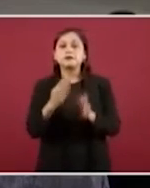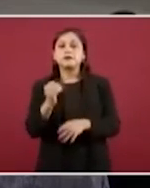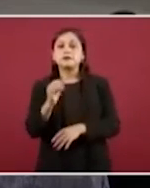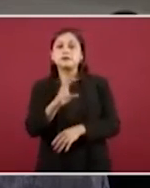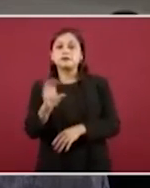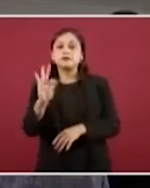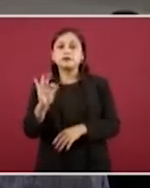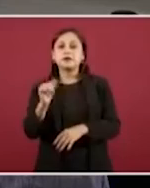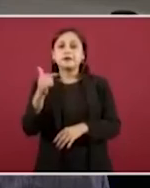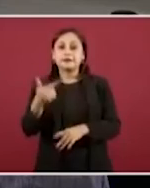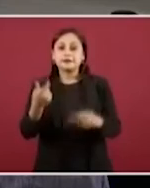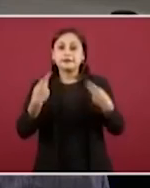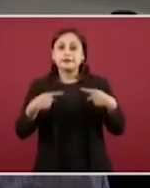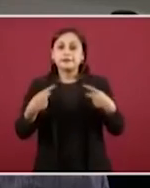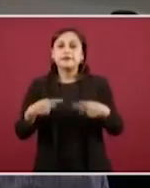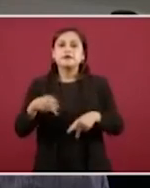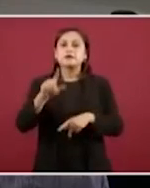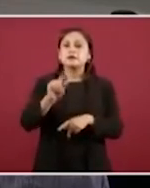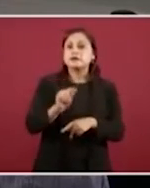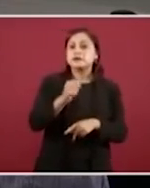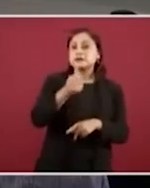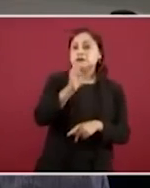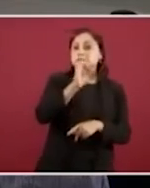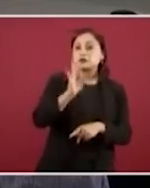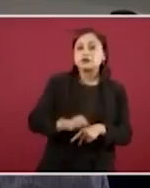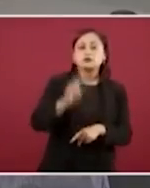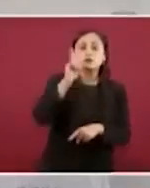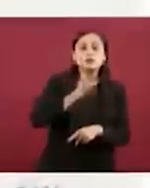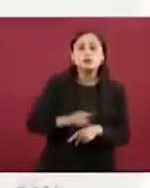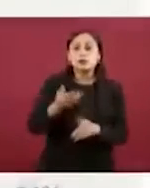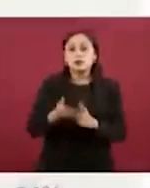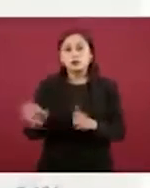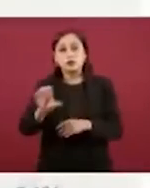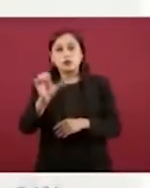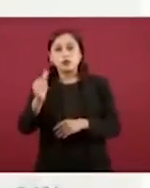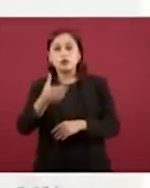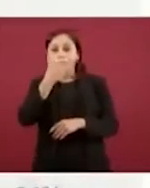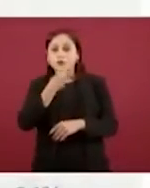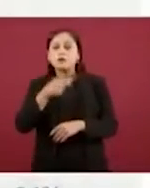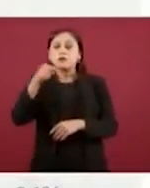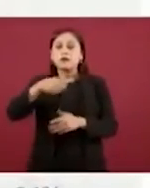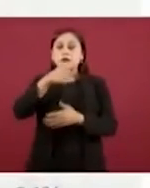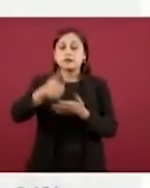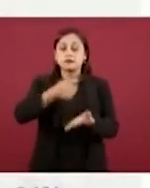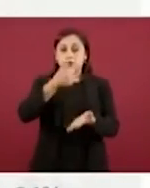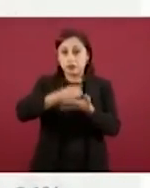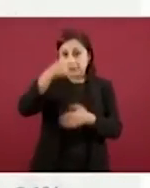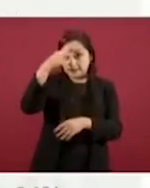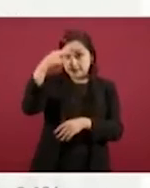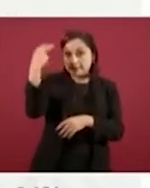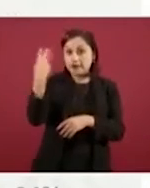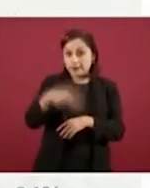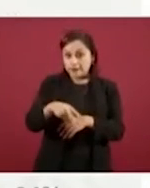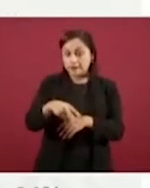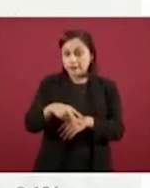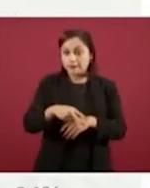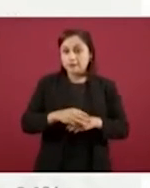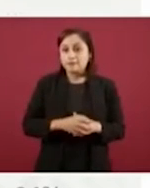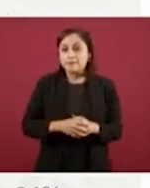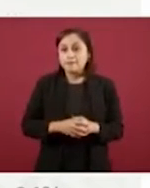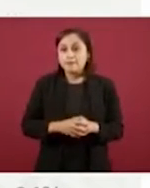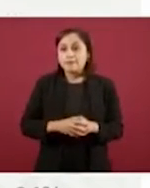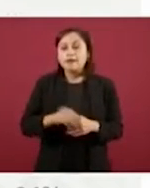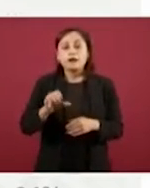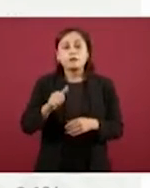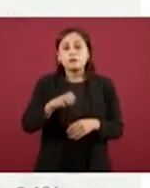76 por ciento son mujeres, el resto son hombres, 26 por ciento se ubica en la Ciudad de México y el Estado de México. Y los rangos de edad son similares